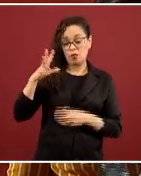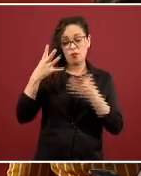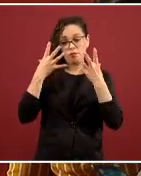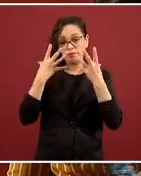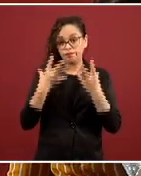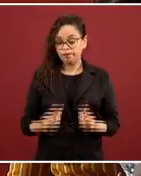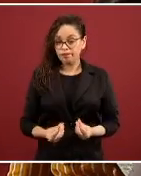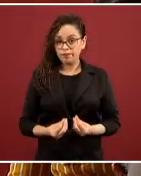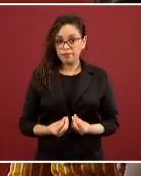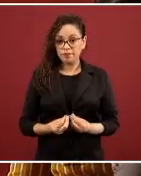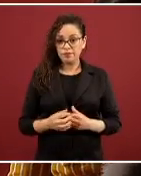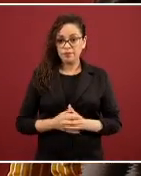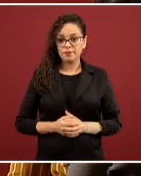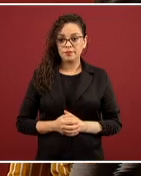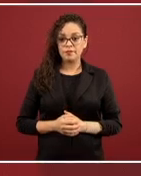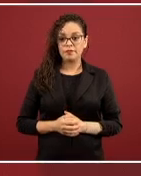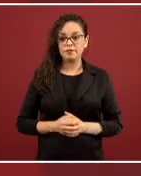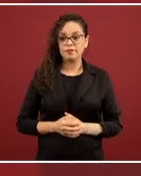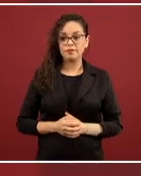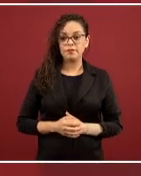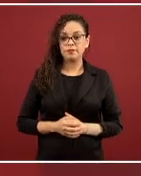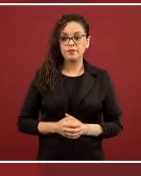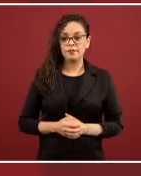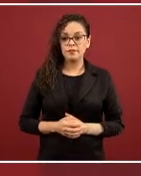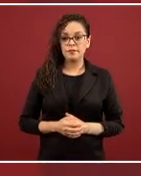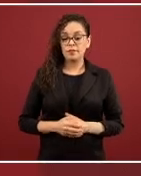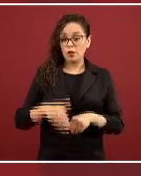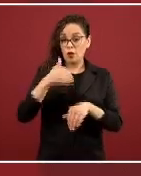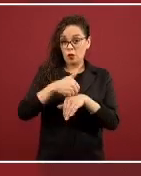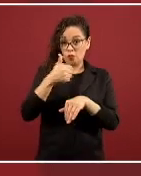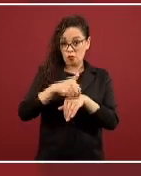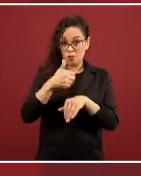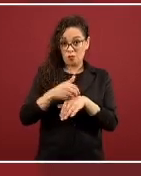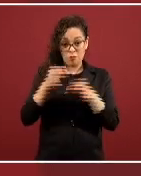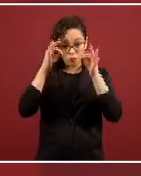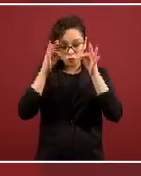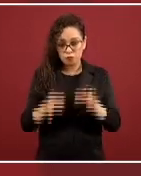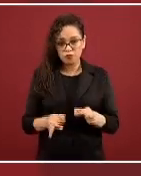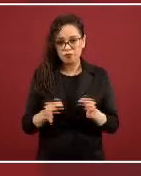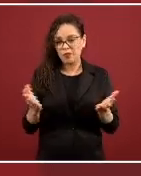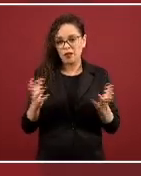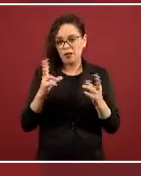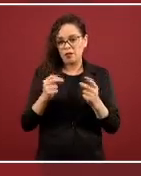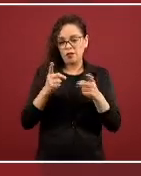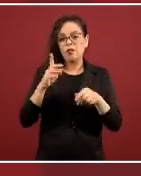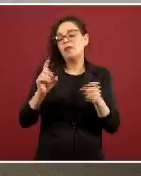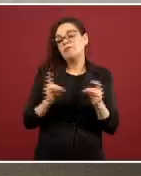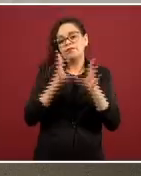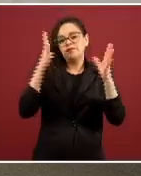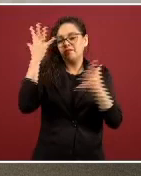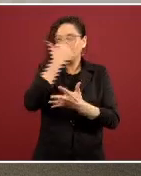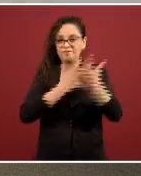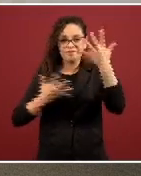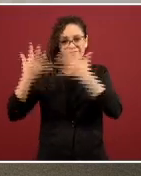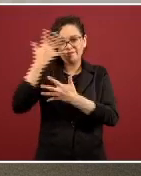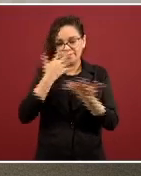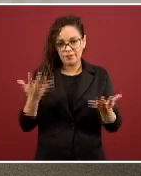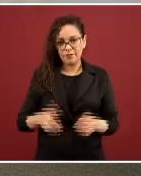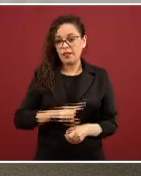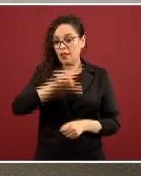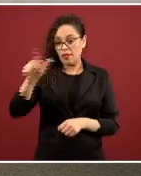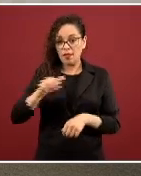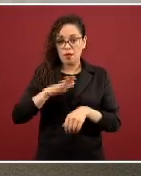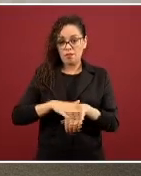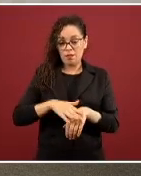cubrebocas N95. No le quisiera dar los números exactos porque para no entrar en confusión, más tarde va a salir un comunicado de prensa